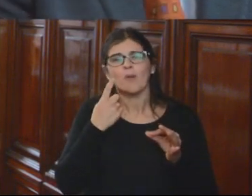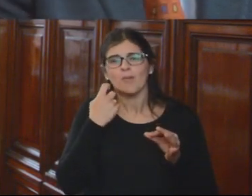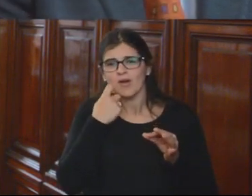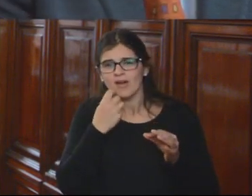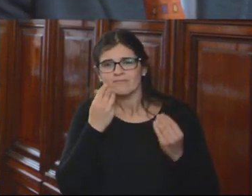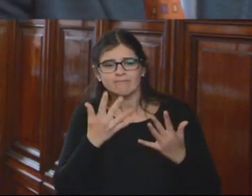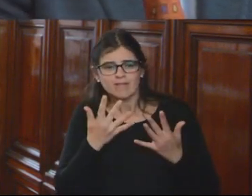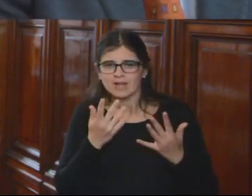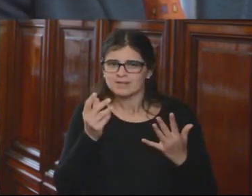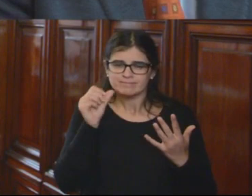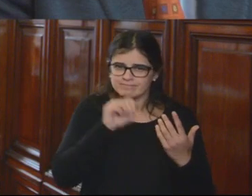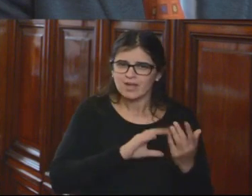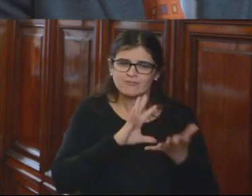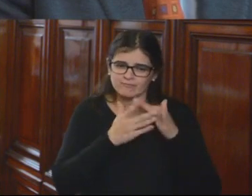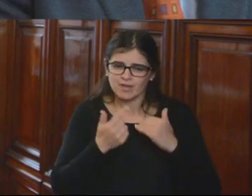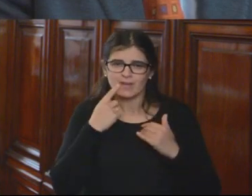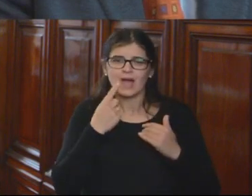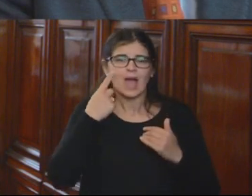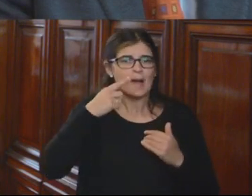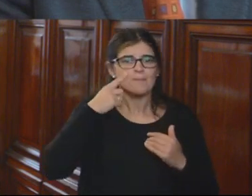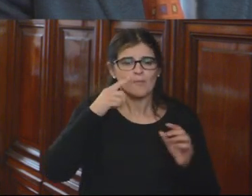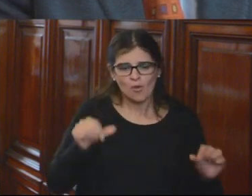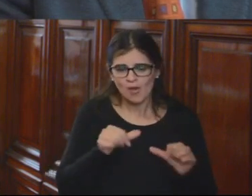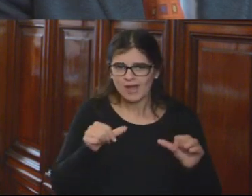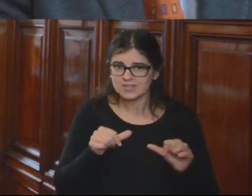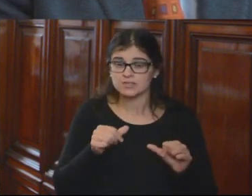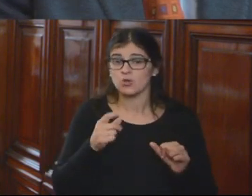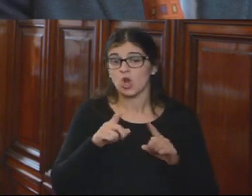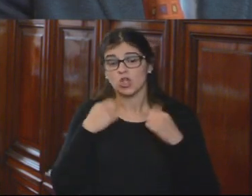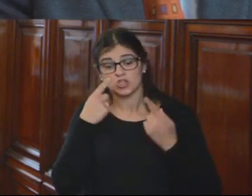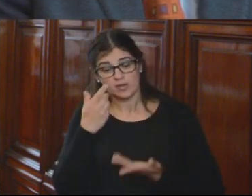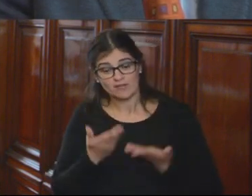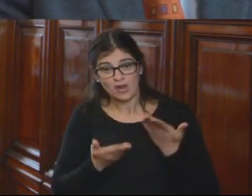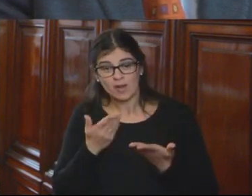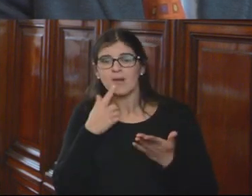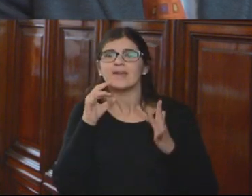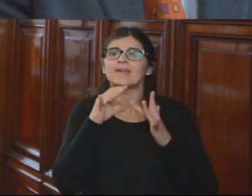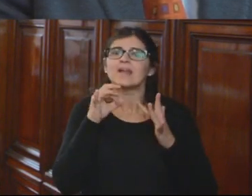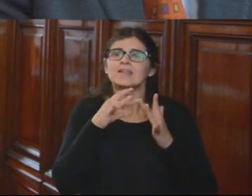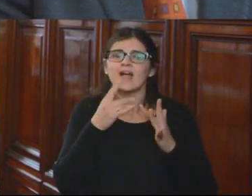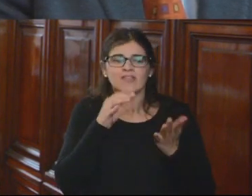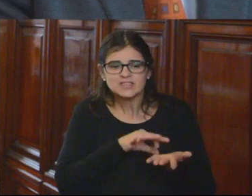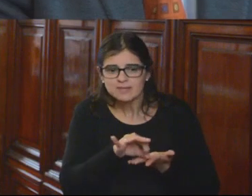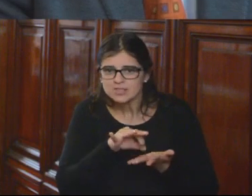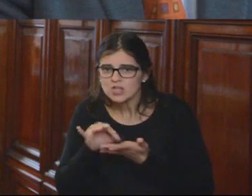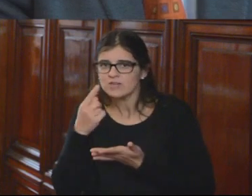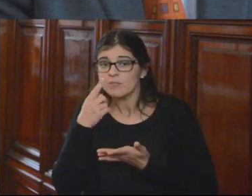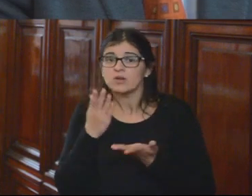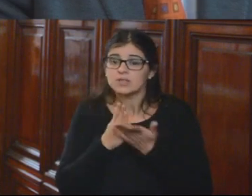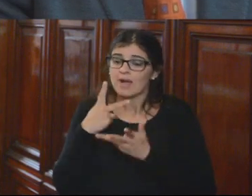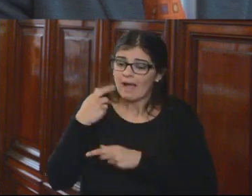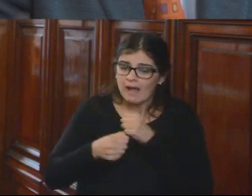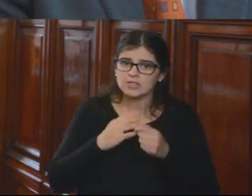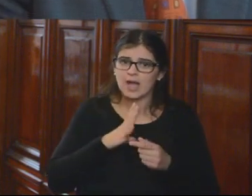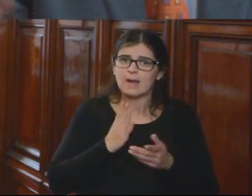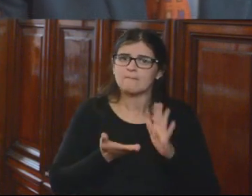intencionada y porque nosotros medimos con los parámetros de calidad de los servicios y vemos cada año hay más acceso